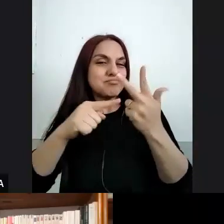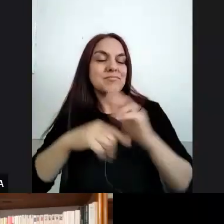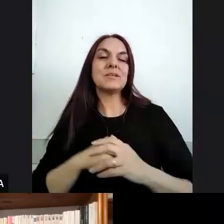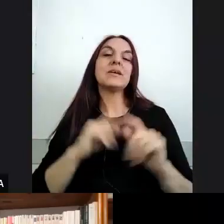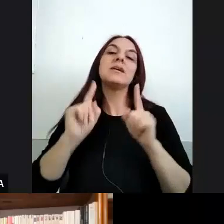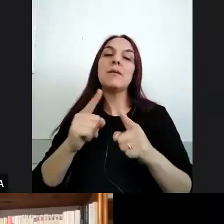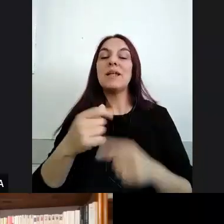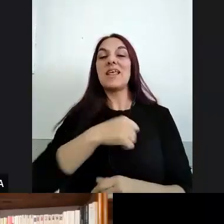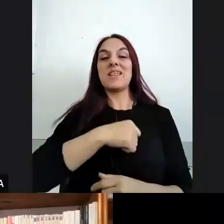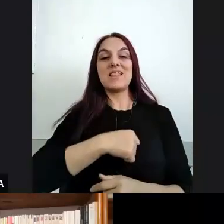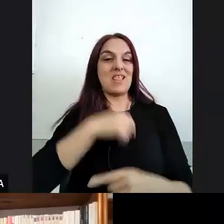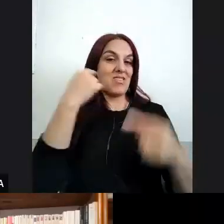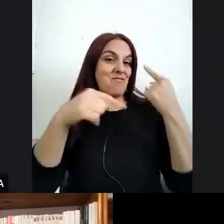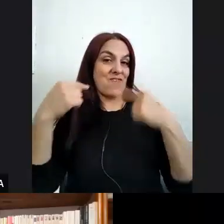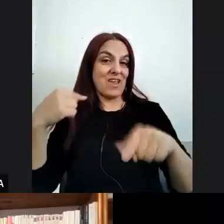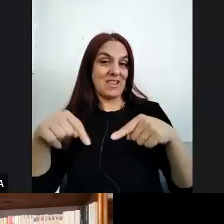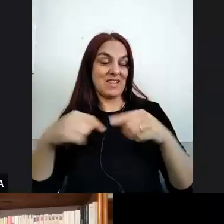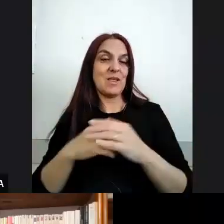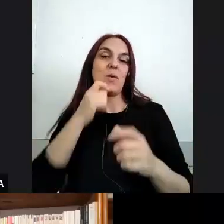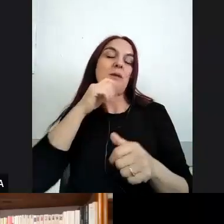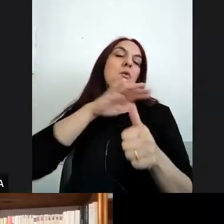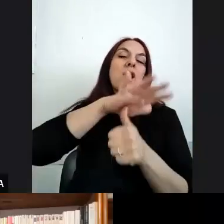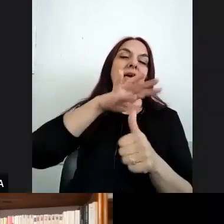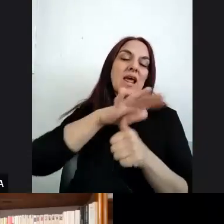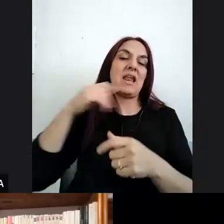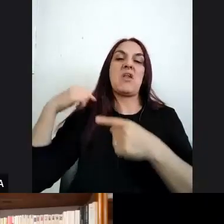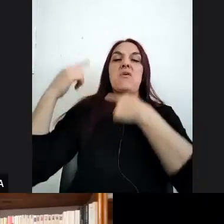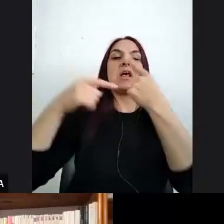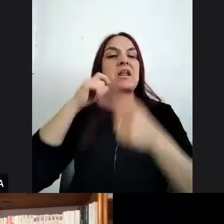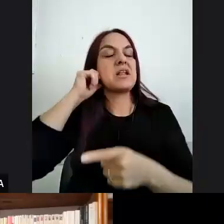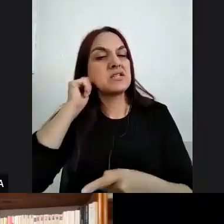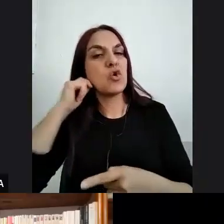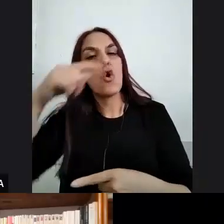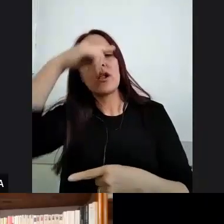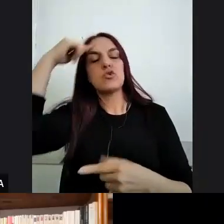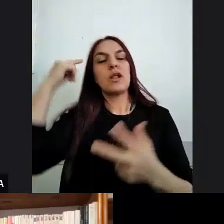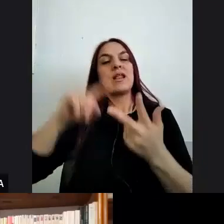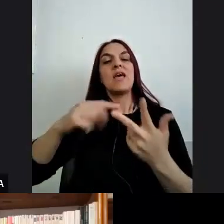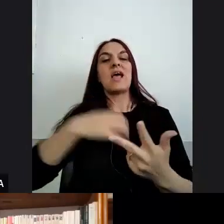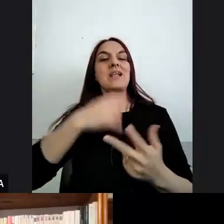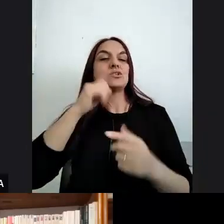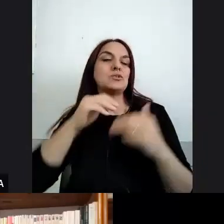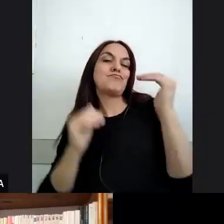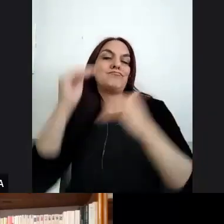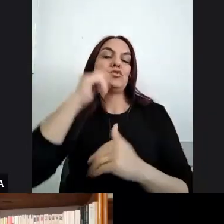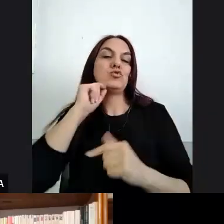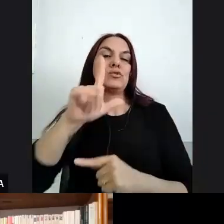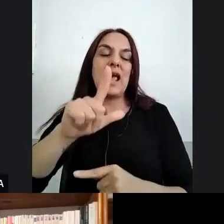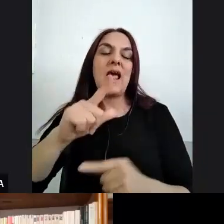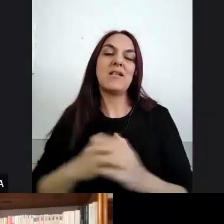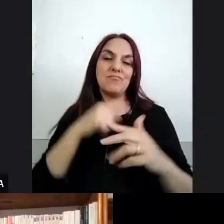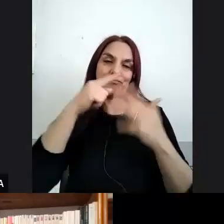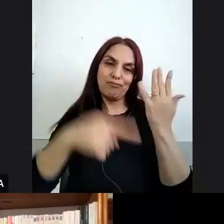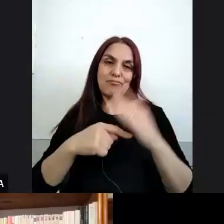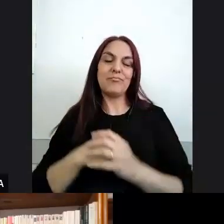identificaciones asociadas al género a la generación a la nacionalidad a la clase a la etnicidad todos estos